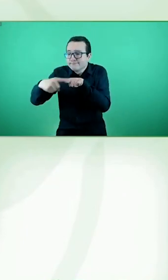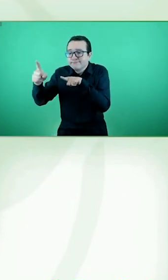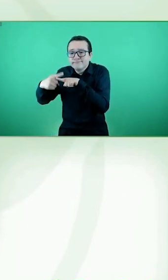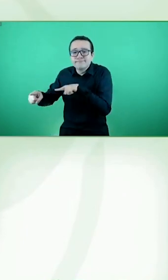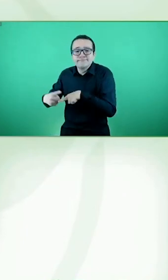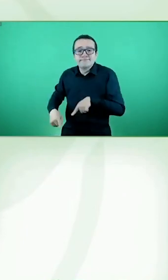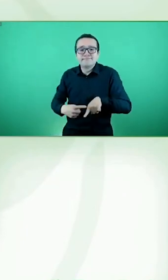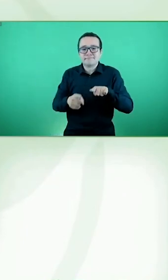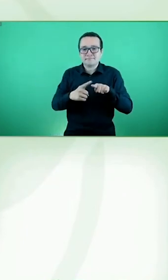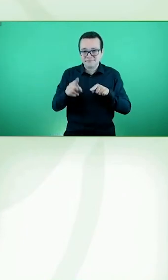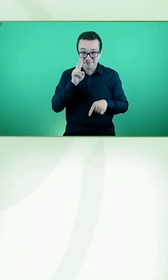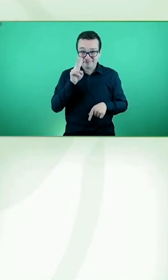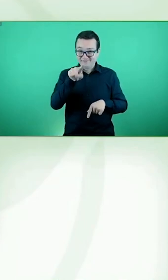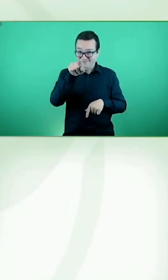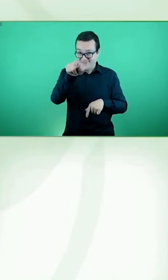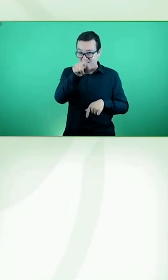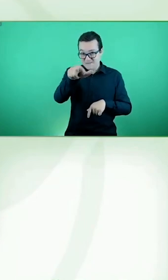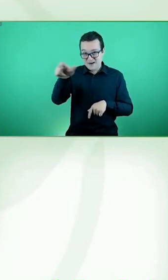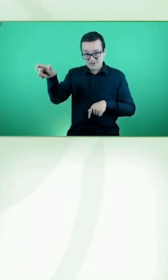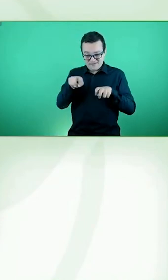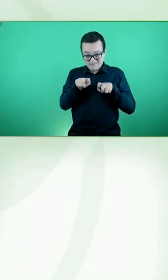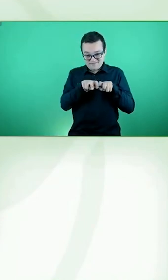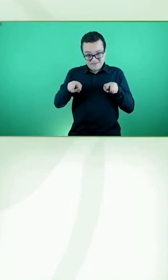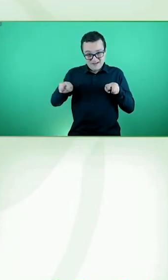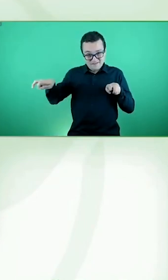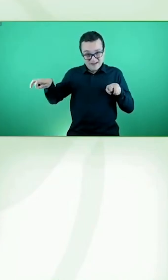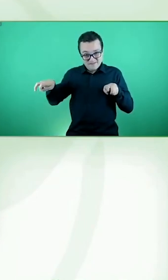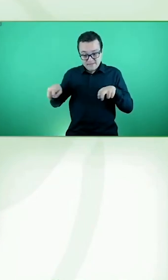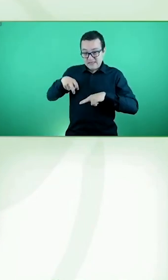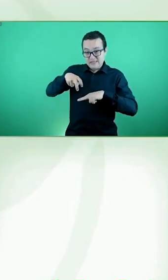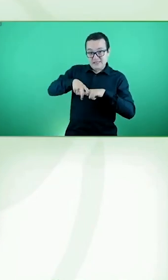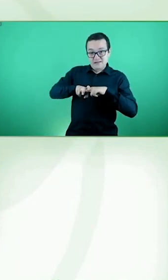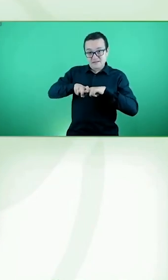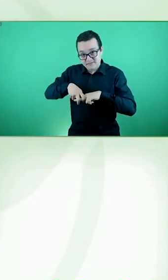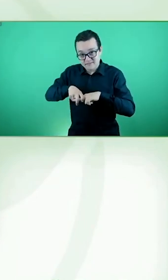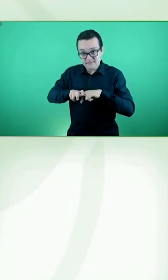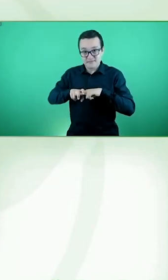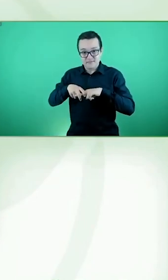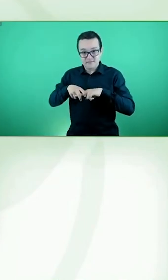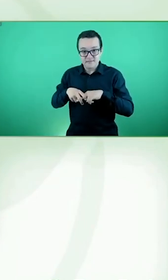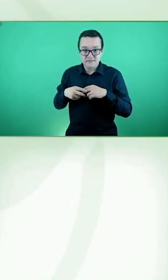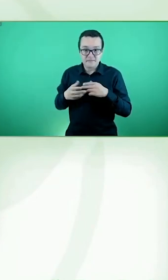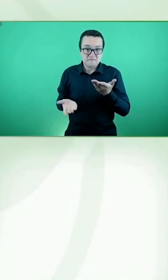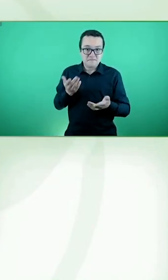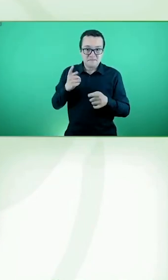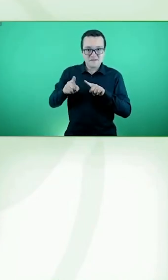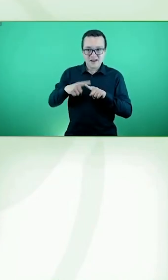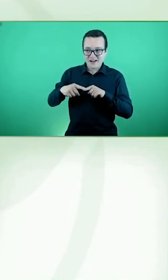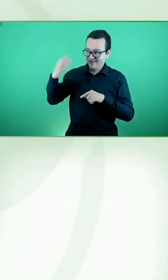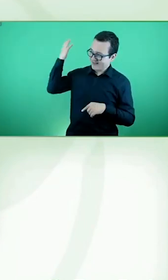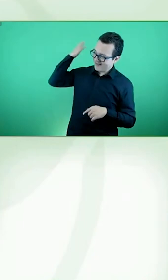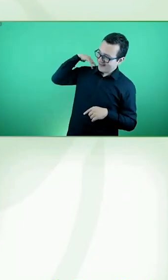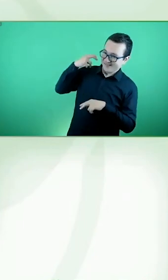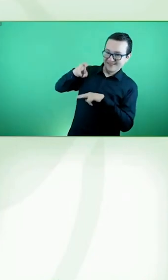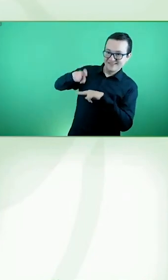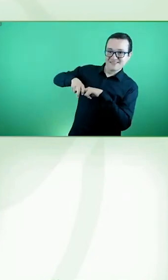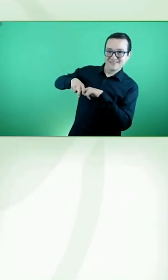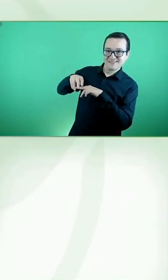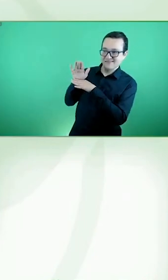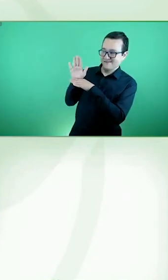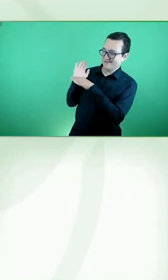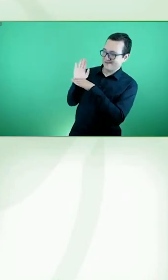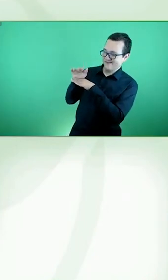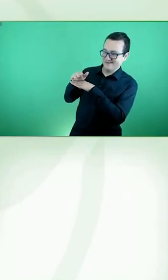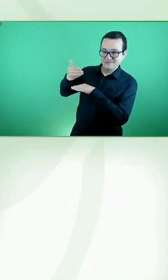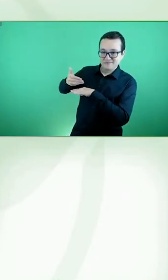en el panel, probablemente las sillas en las que estáis sentados, tengan un regulador de altura para subir y bajar la silla, ¿sí? Bueno, pues esto es para que